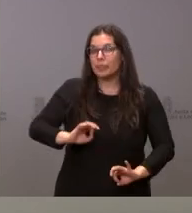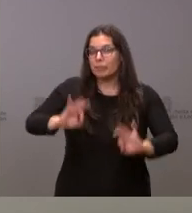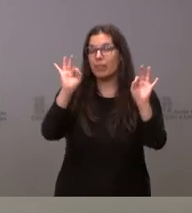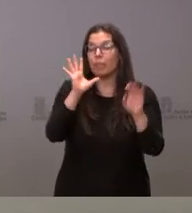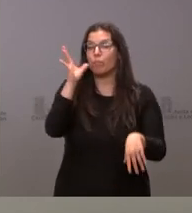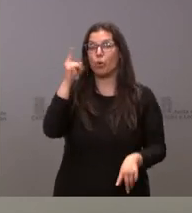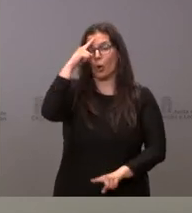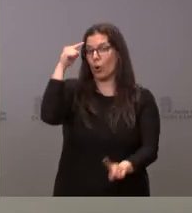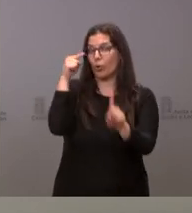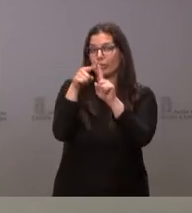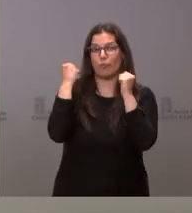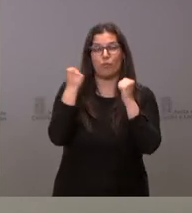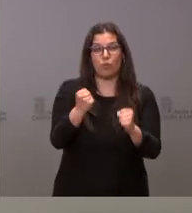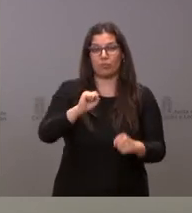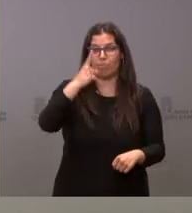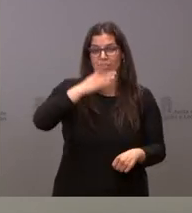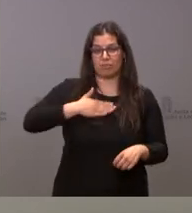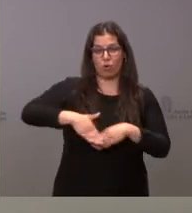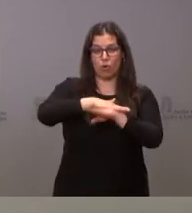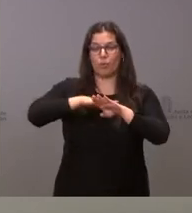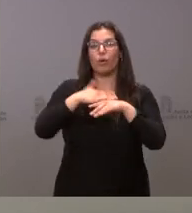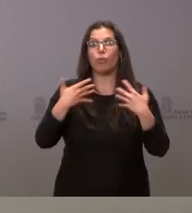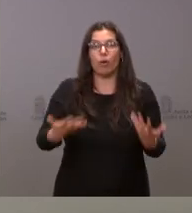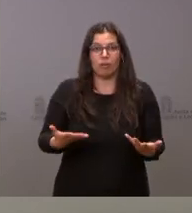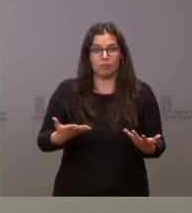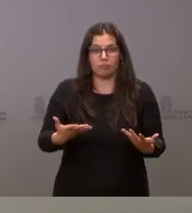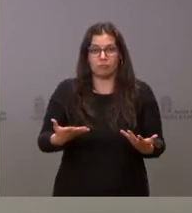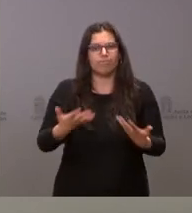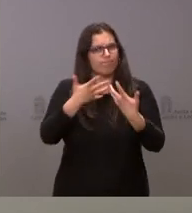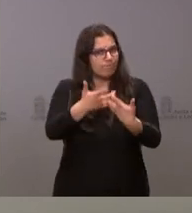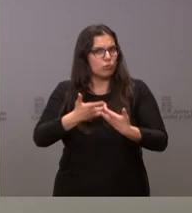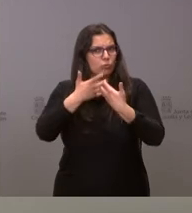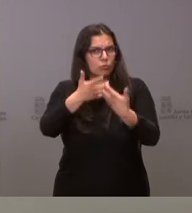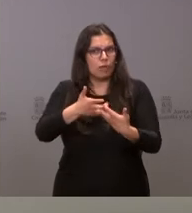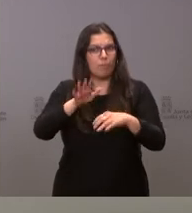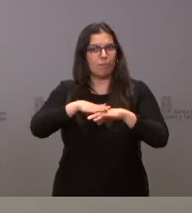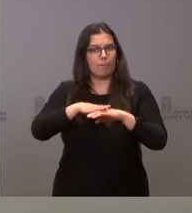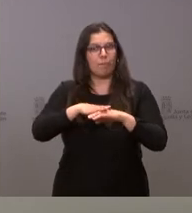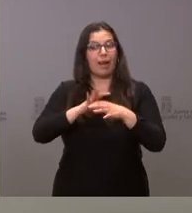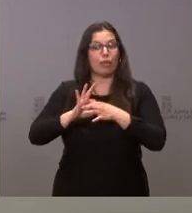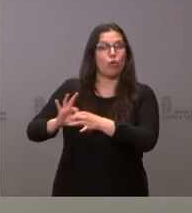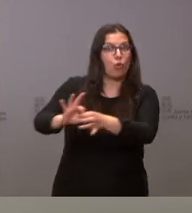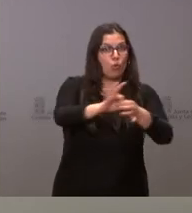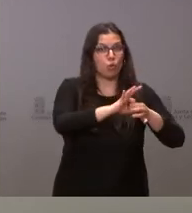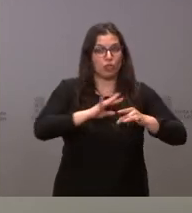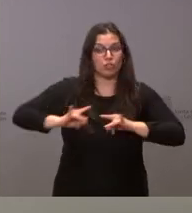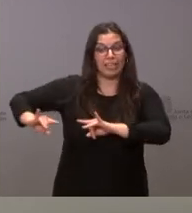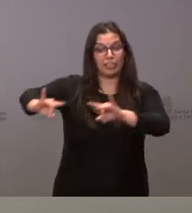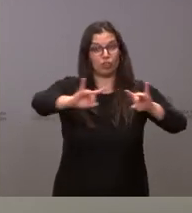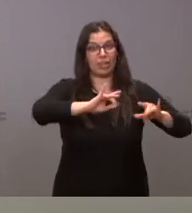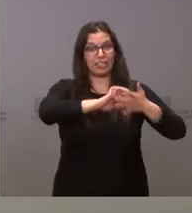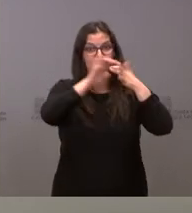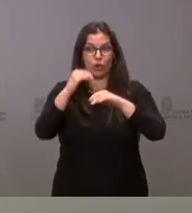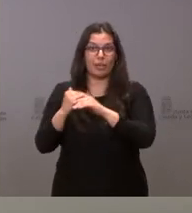los grandes objetivos del Gobierno es luchar en favor de la cohesión territorial de Castilla y León, de la